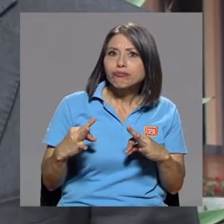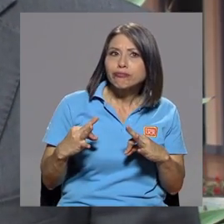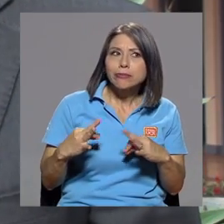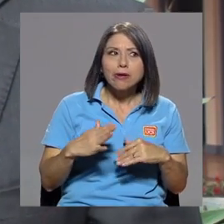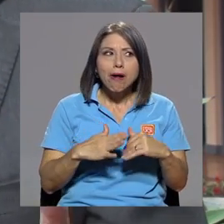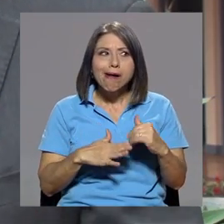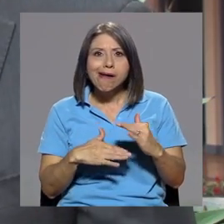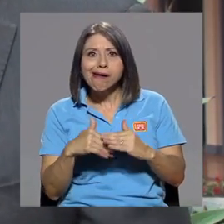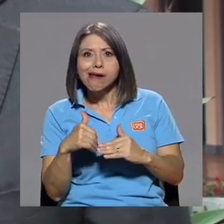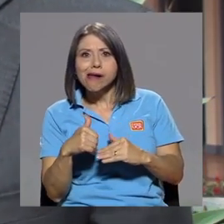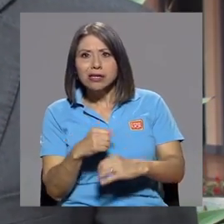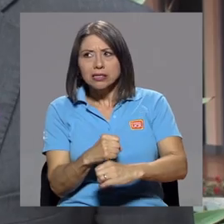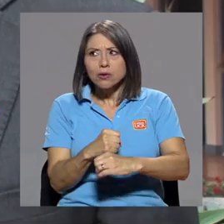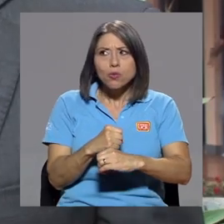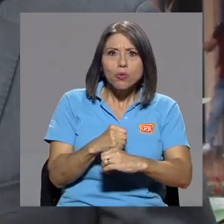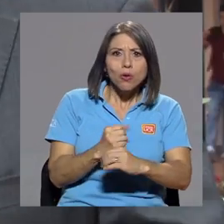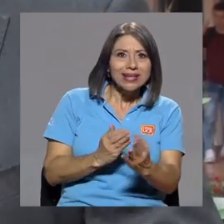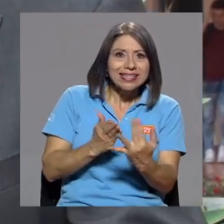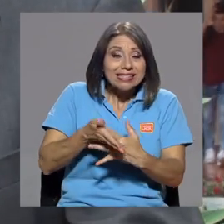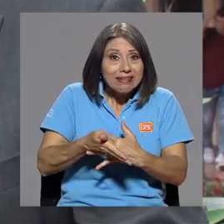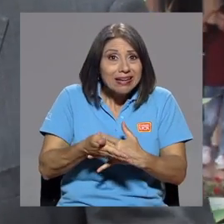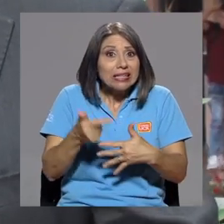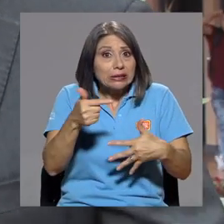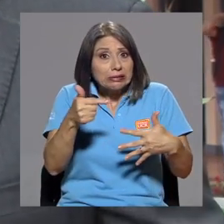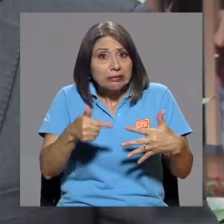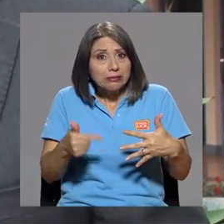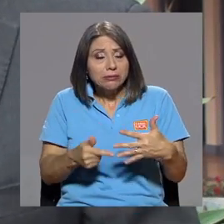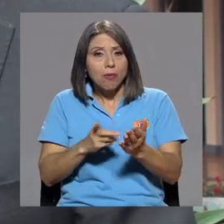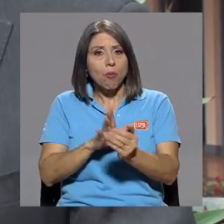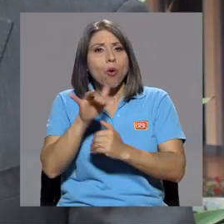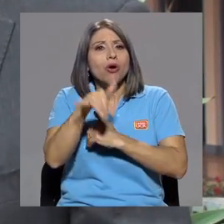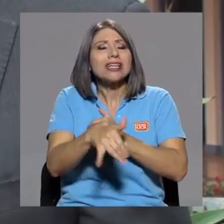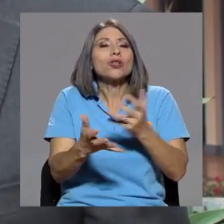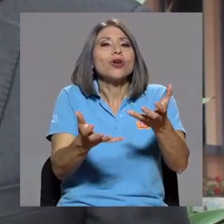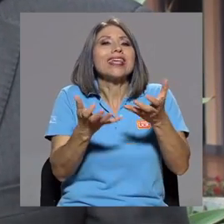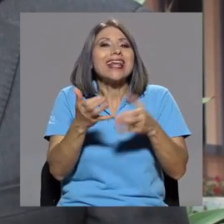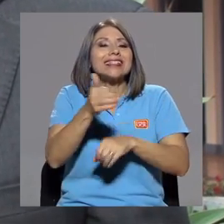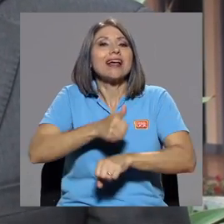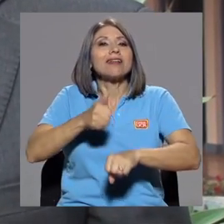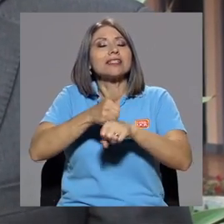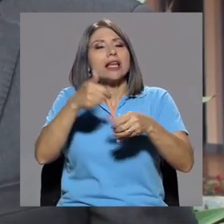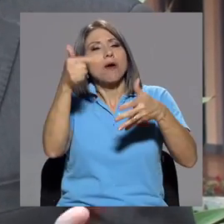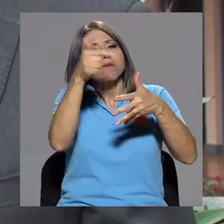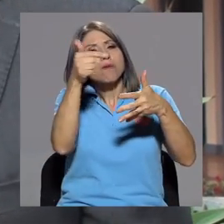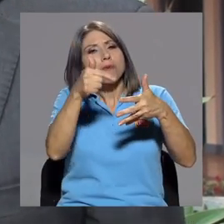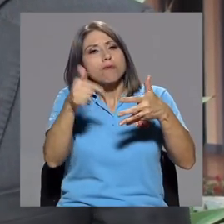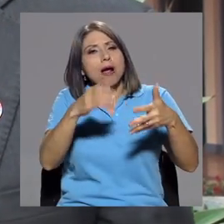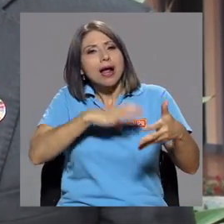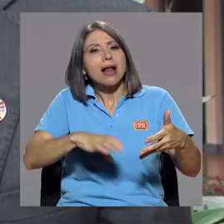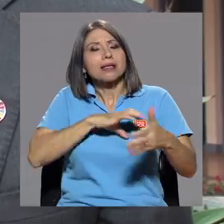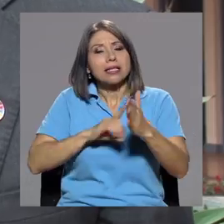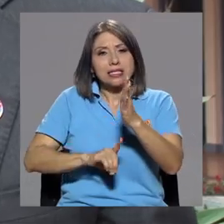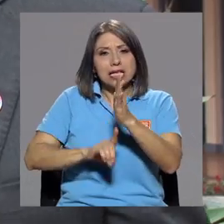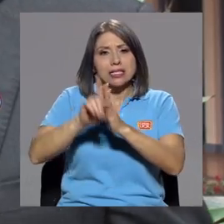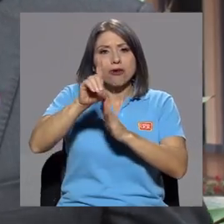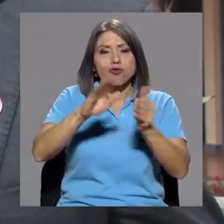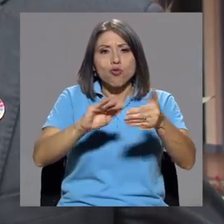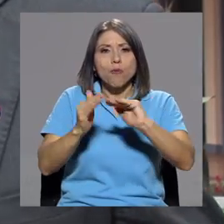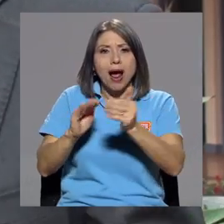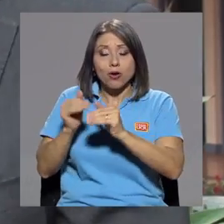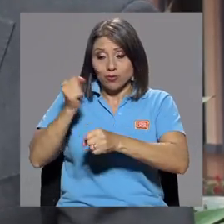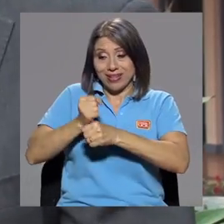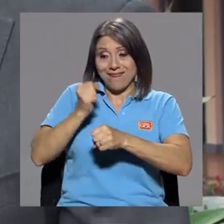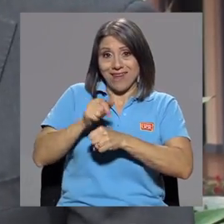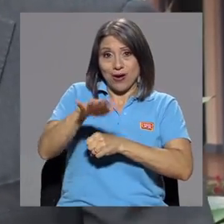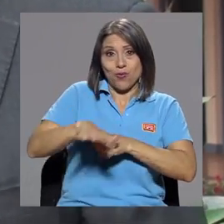seguro o no, o si es accesible o no. Entonces el proyecto nos busca establecer parámetros de desarrollo urbano e intervención del espacio público para